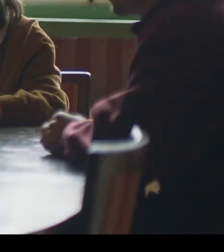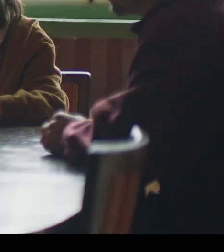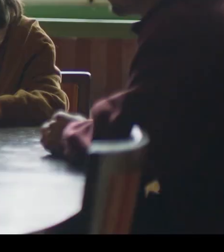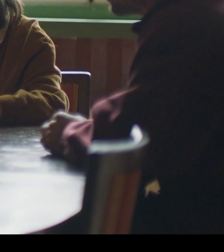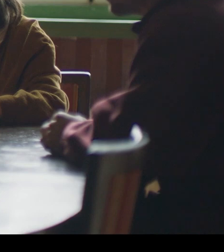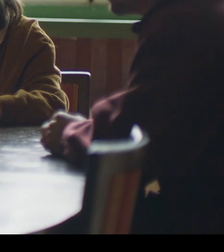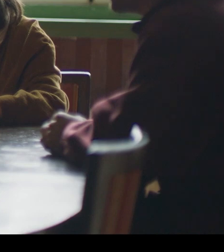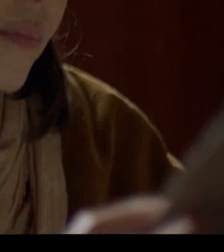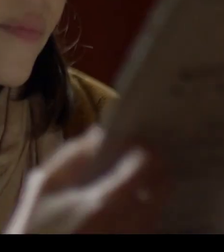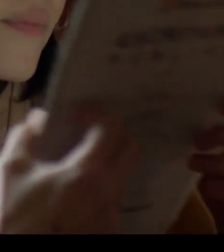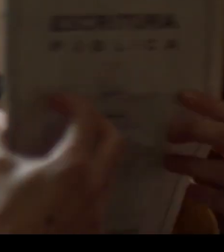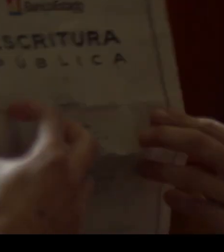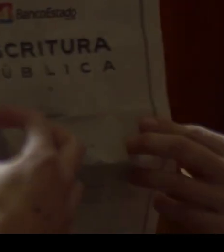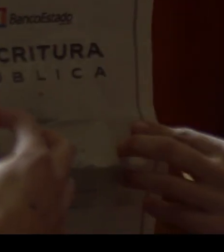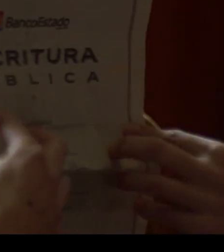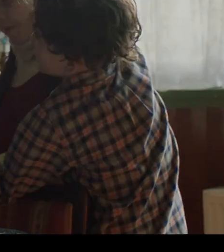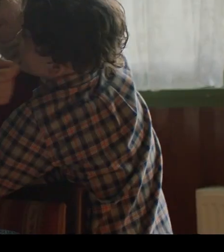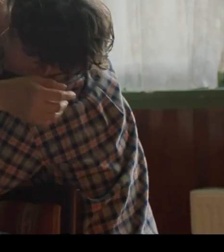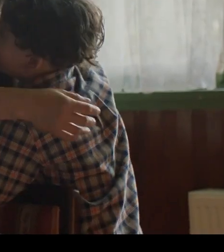Mamá.